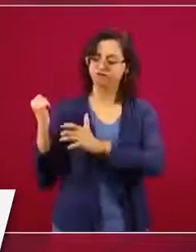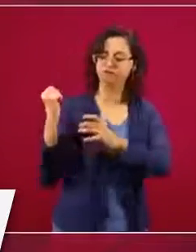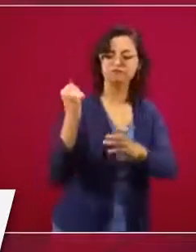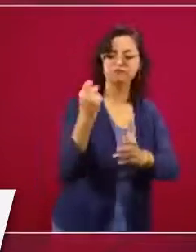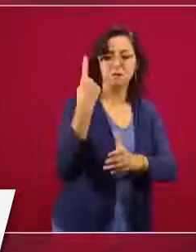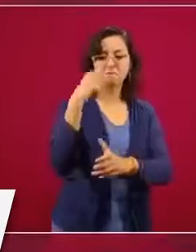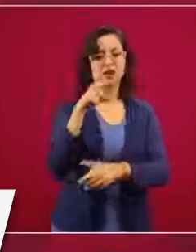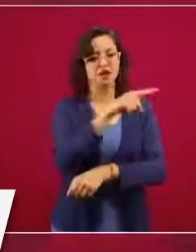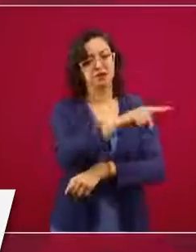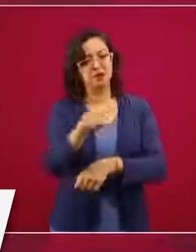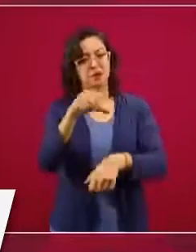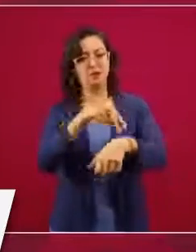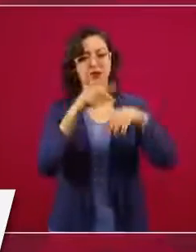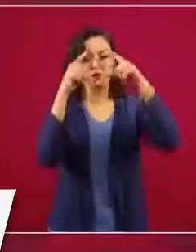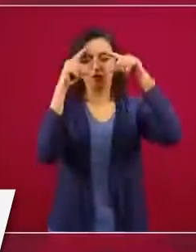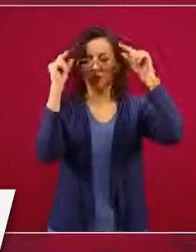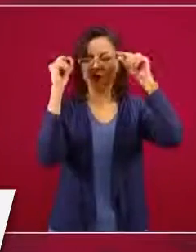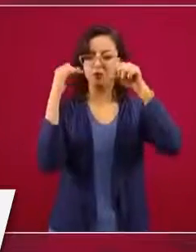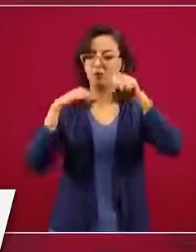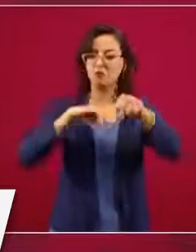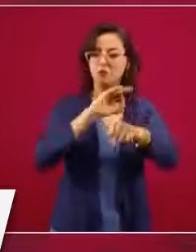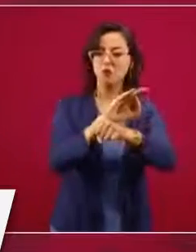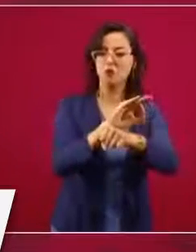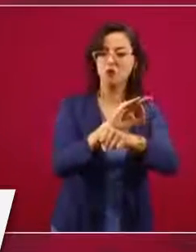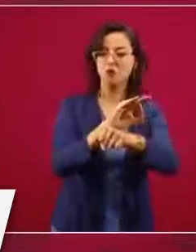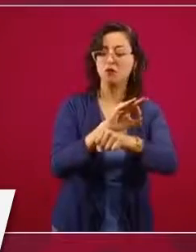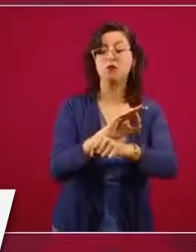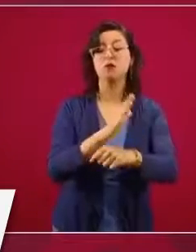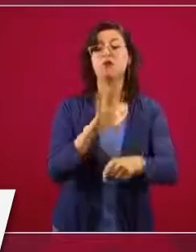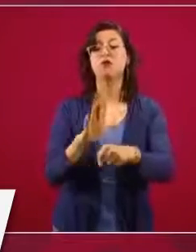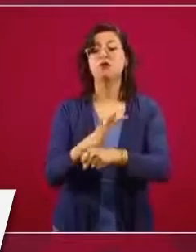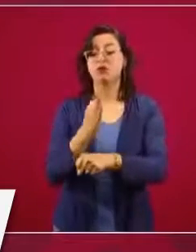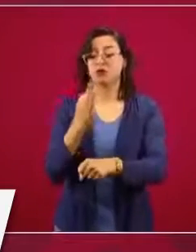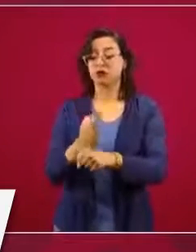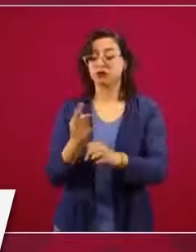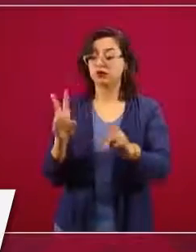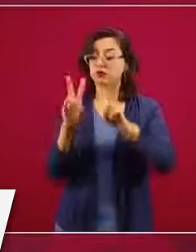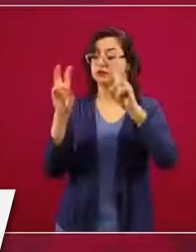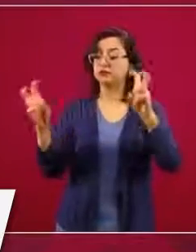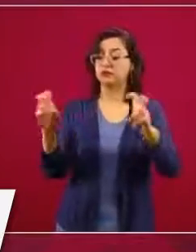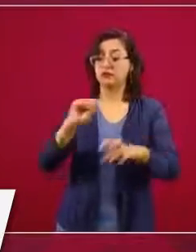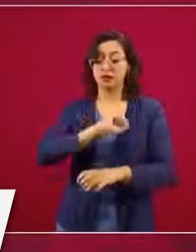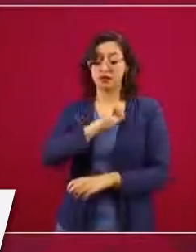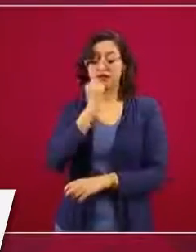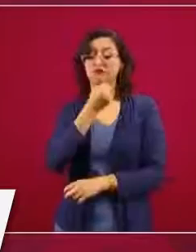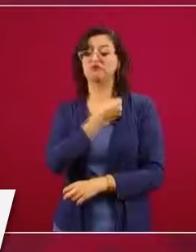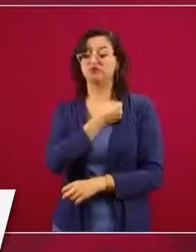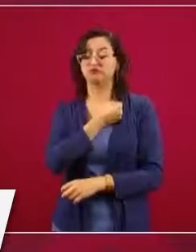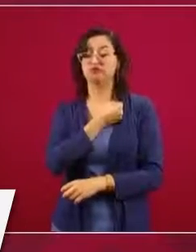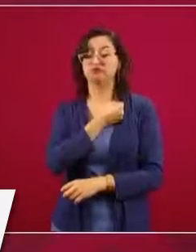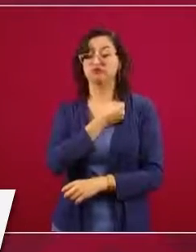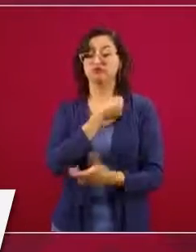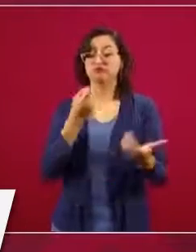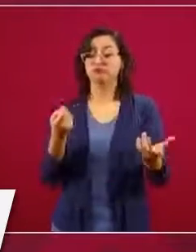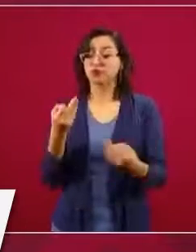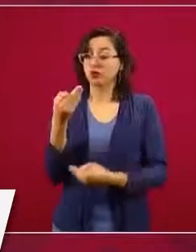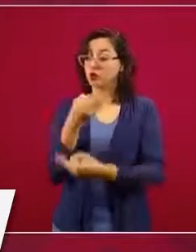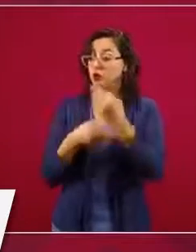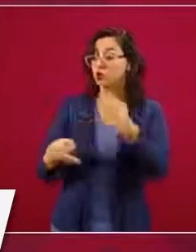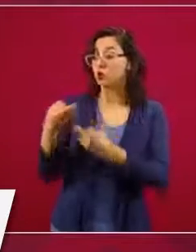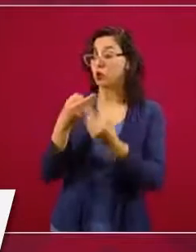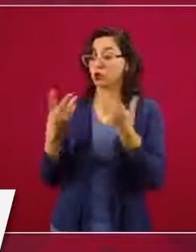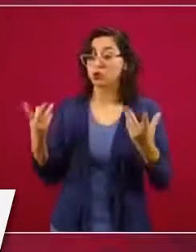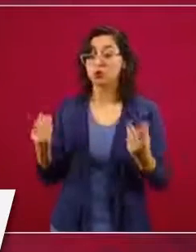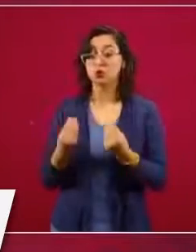ocupa, lo que nos preocupa entonces hoy es la salud. Si no nos unimos todos, todos en torno a ella,